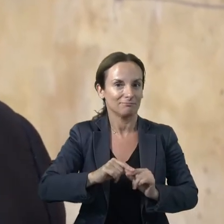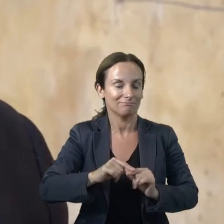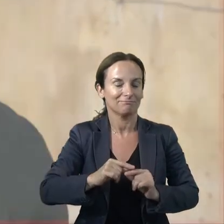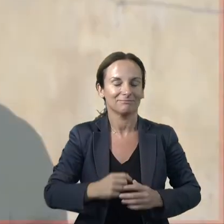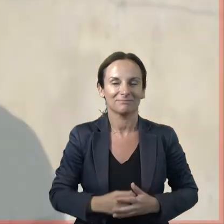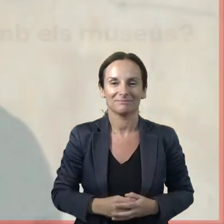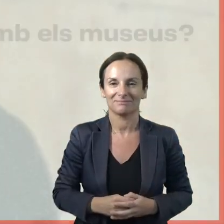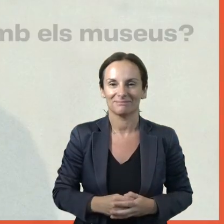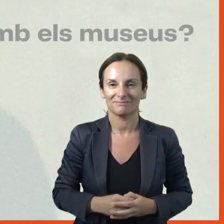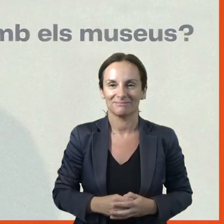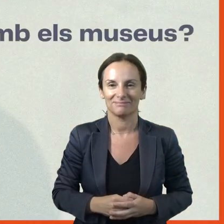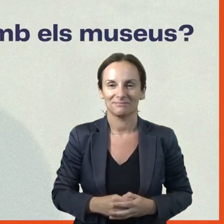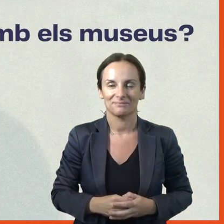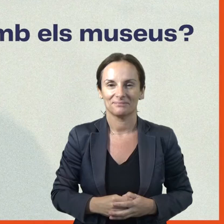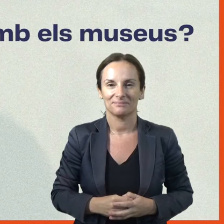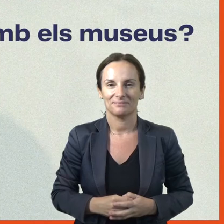integrada.